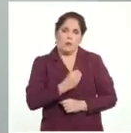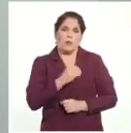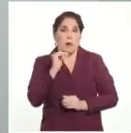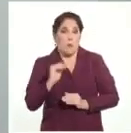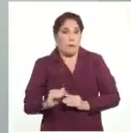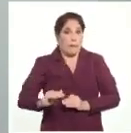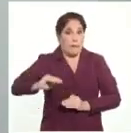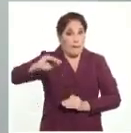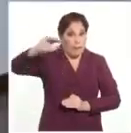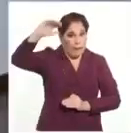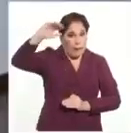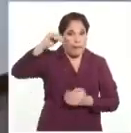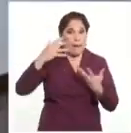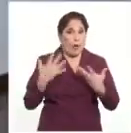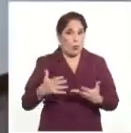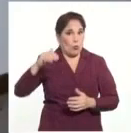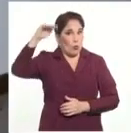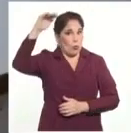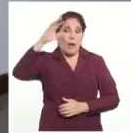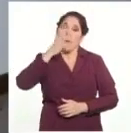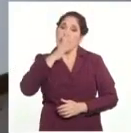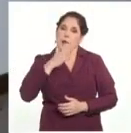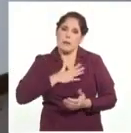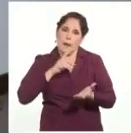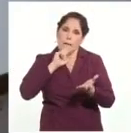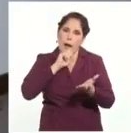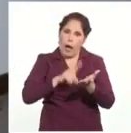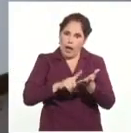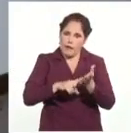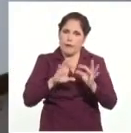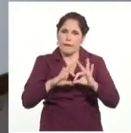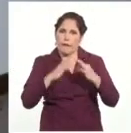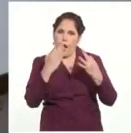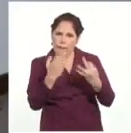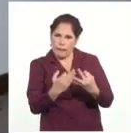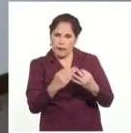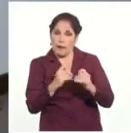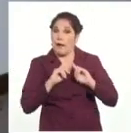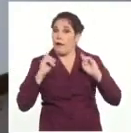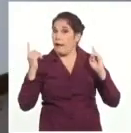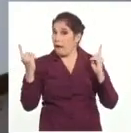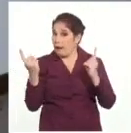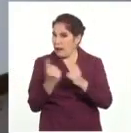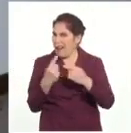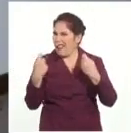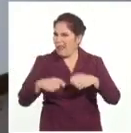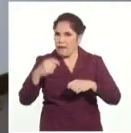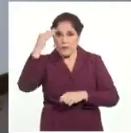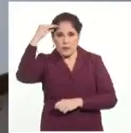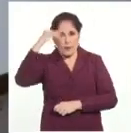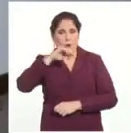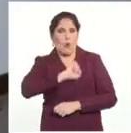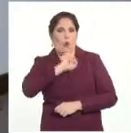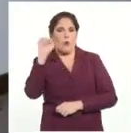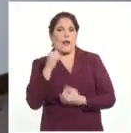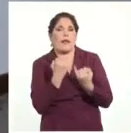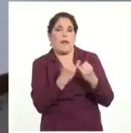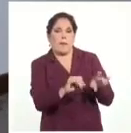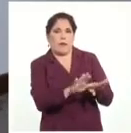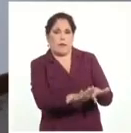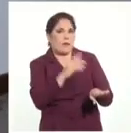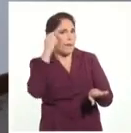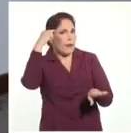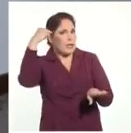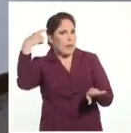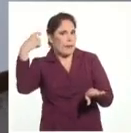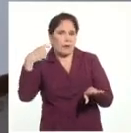teniendo un poco más de madurez. Creo que los padres y la familia, en sentido general, tiene que lograr que los niños tengan un pensamiento